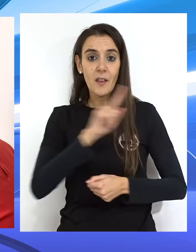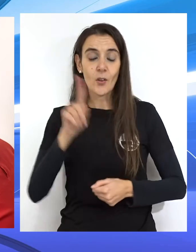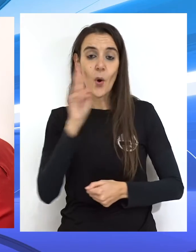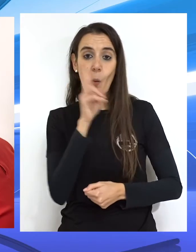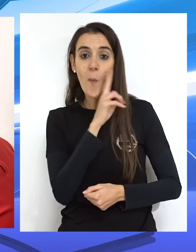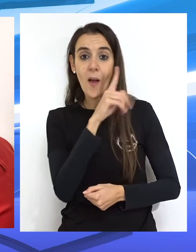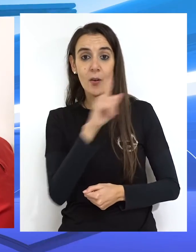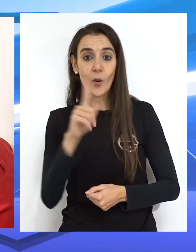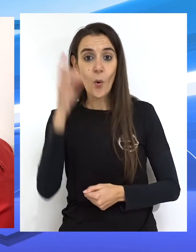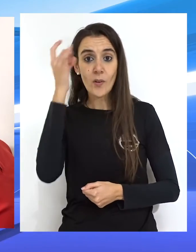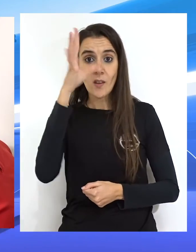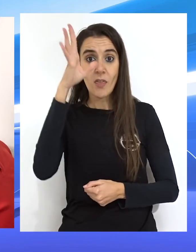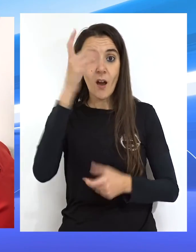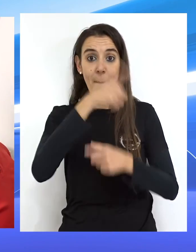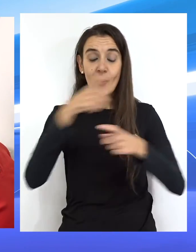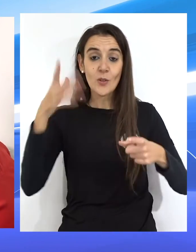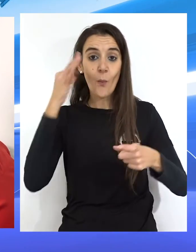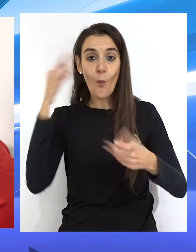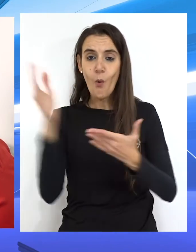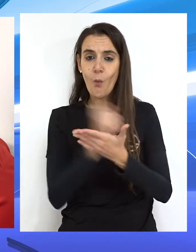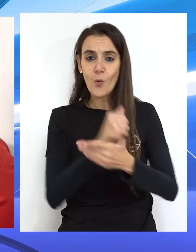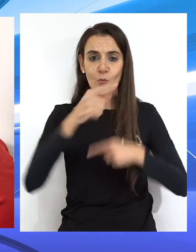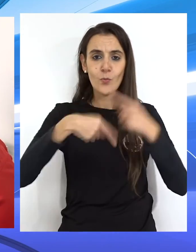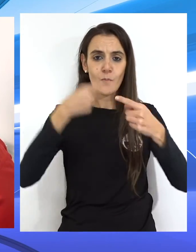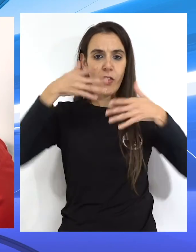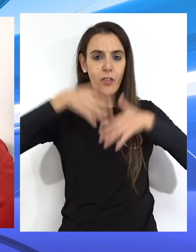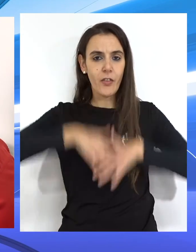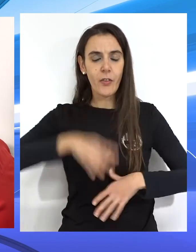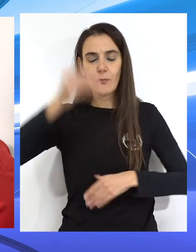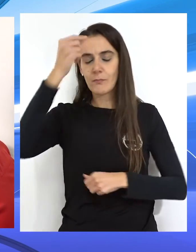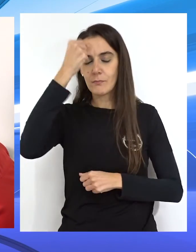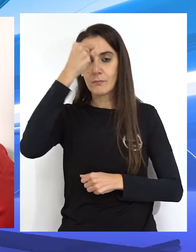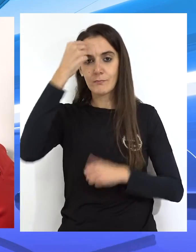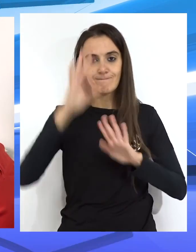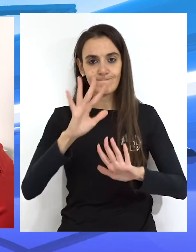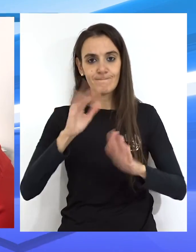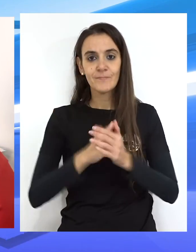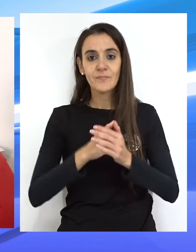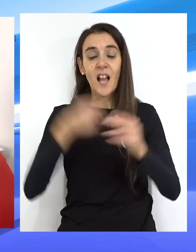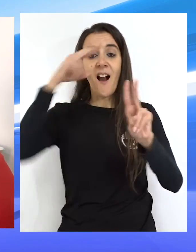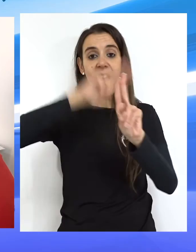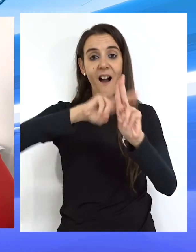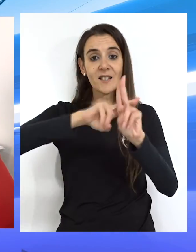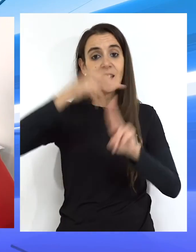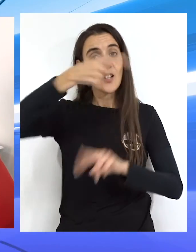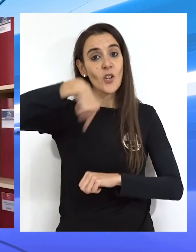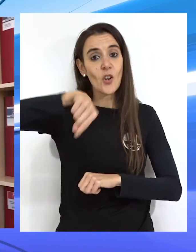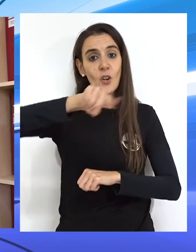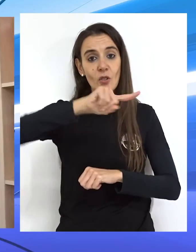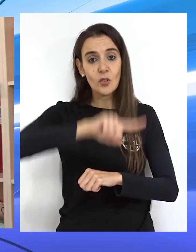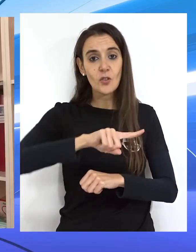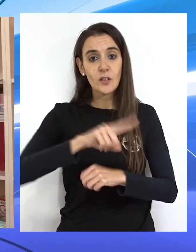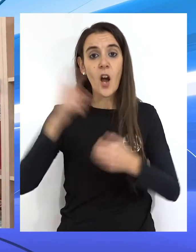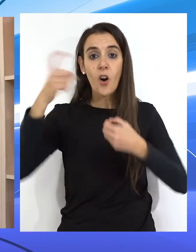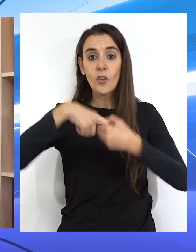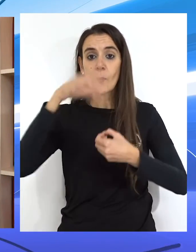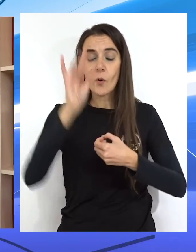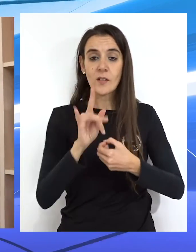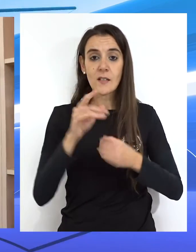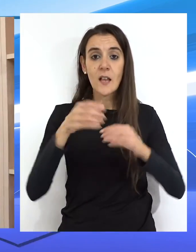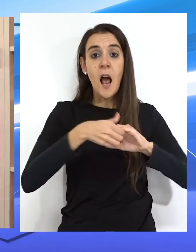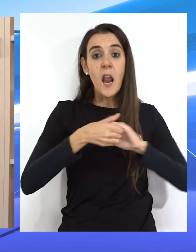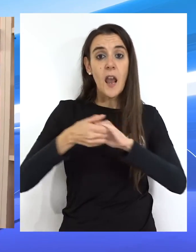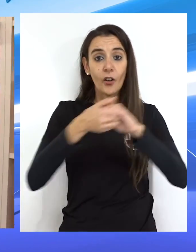ser madres, una idea que muchas mujeres terminan interiorizando. Bajo el hashtag Nosotras y Contamos, la